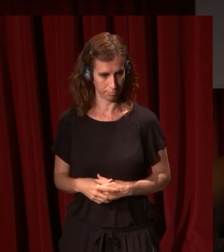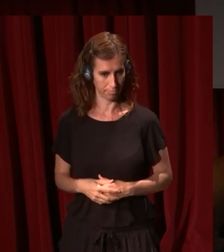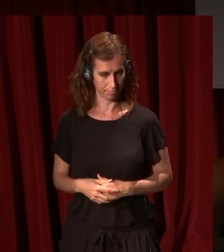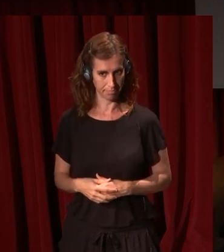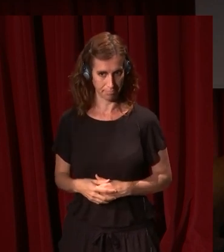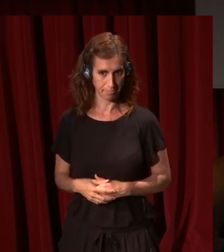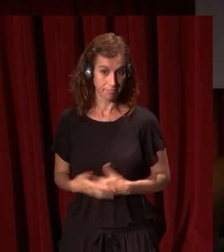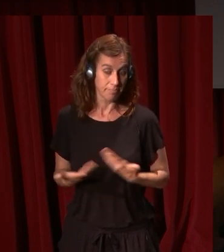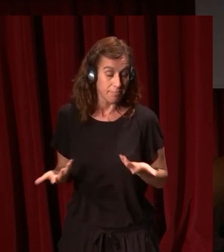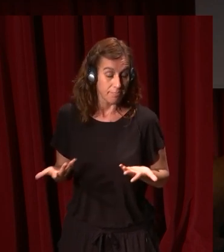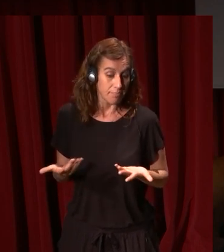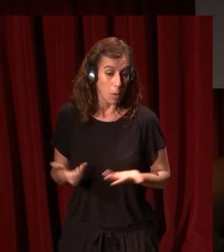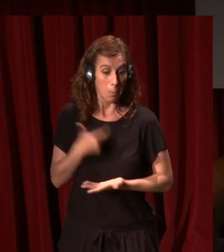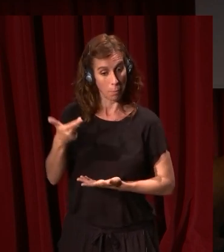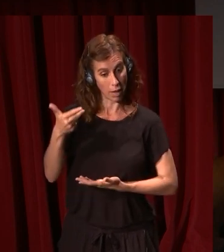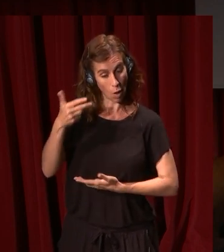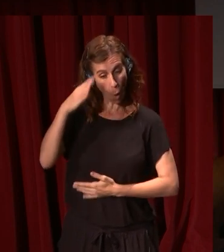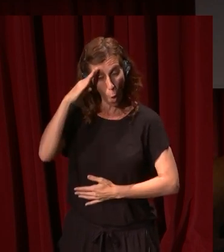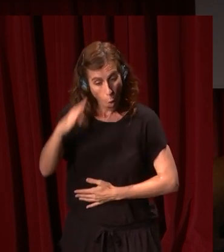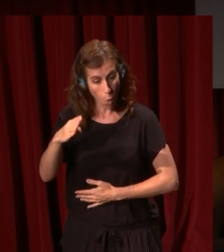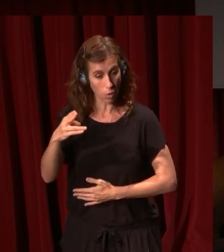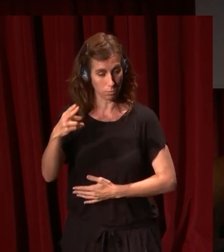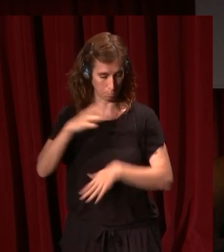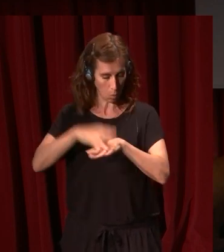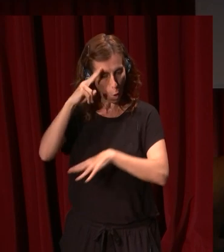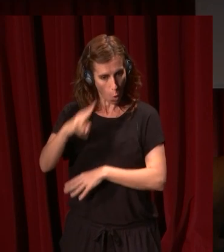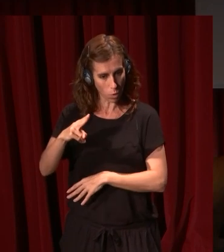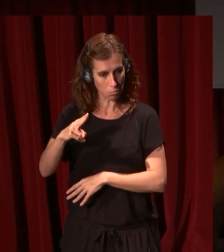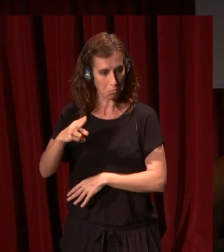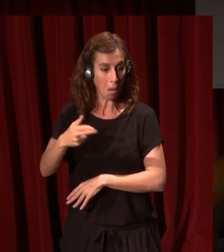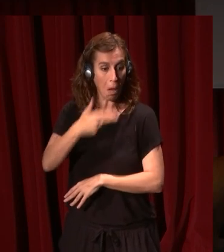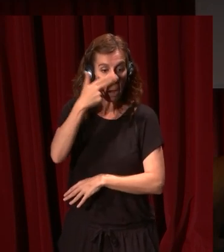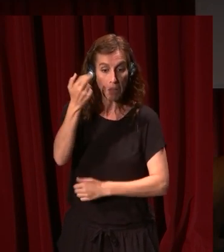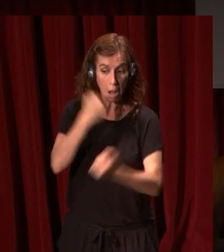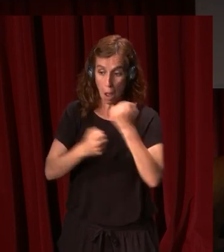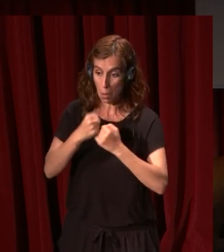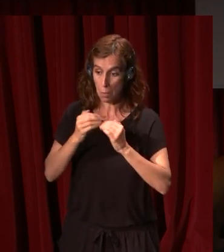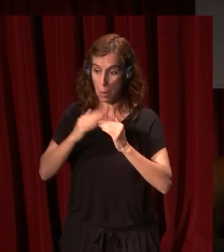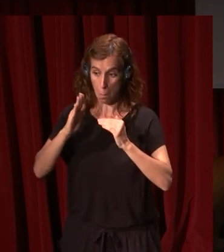definida más por cuestiones de honor que por cuestiones, digamos, de interés económico.